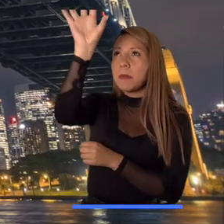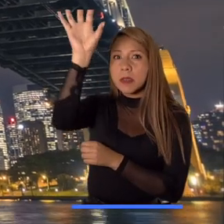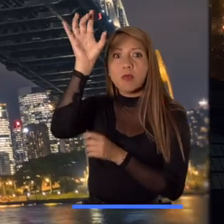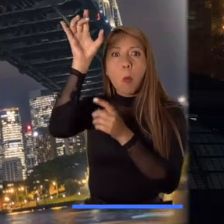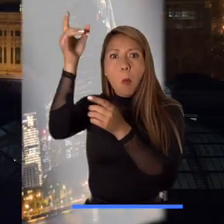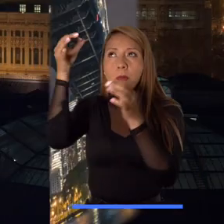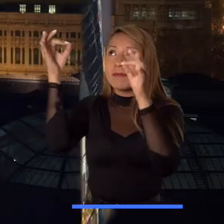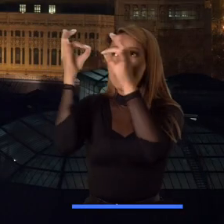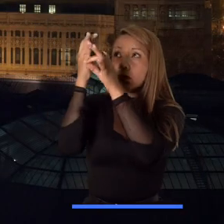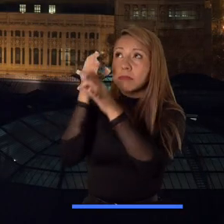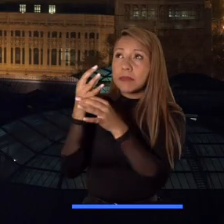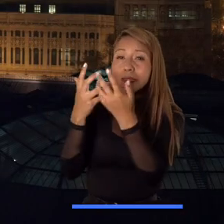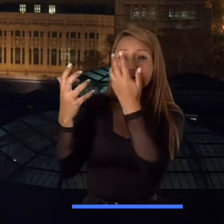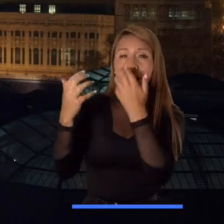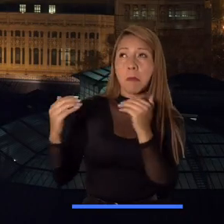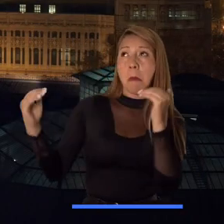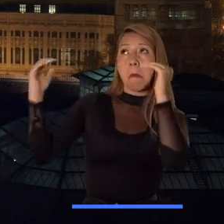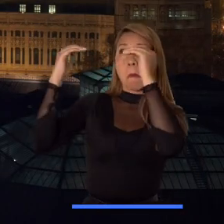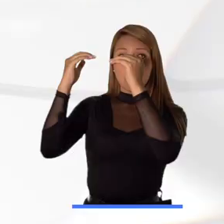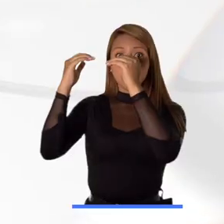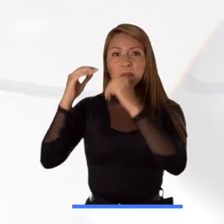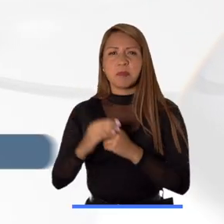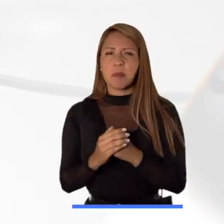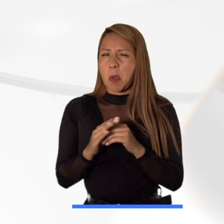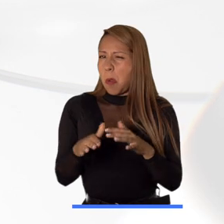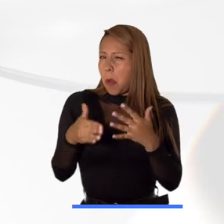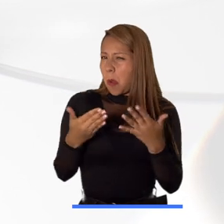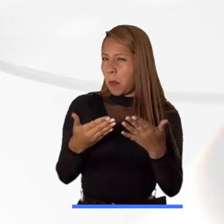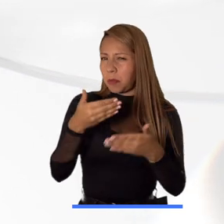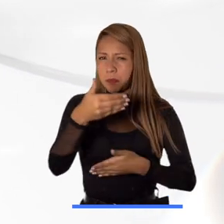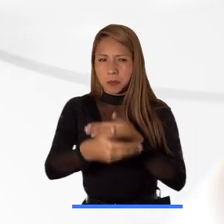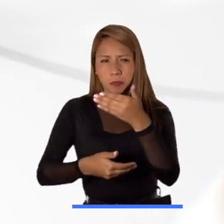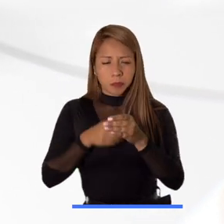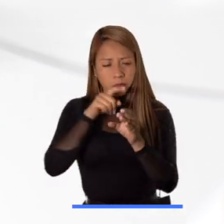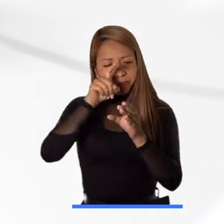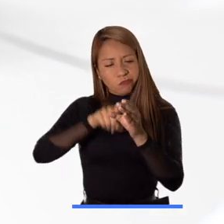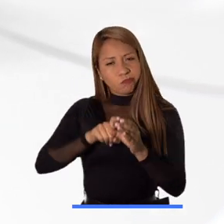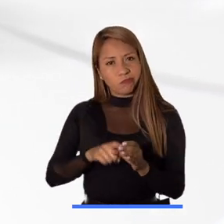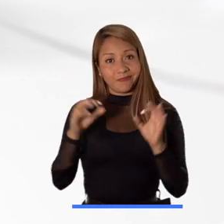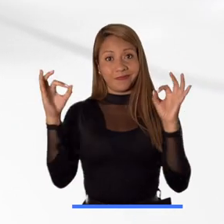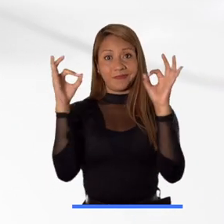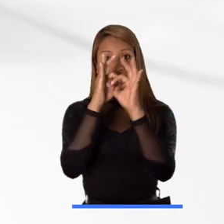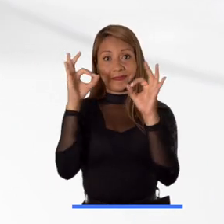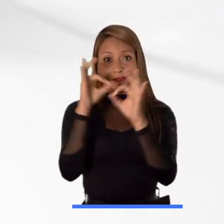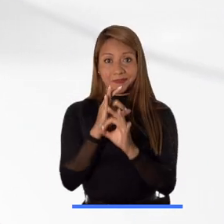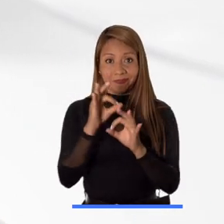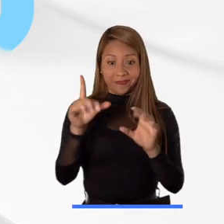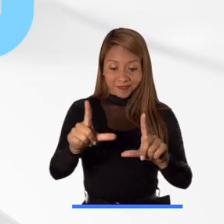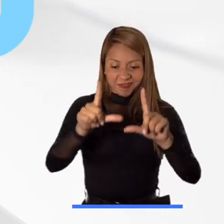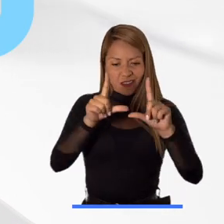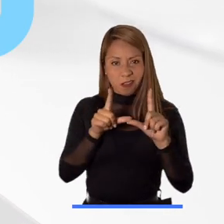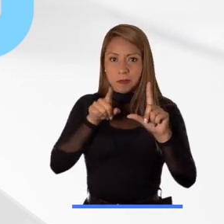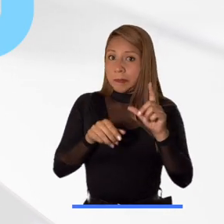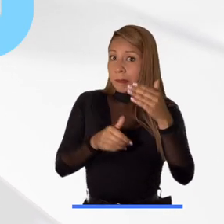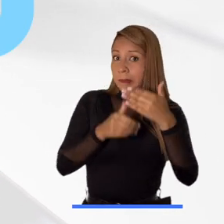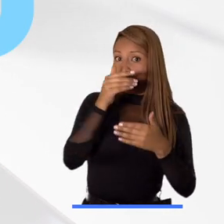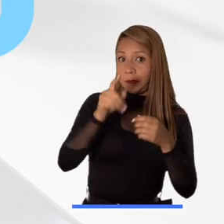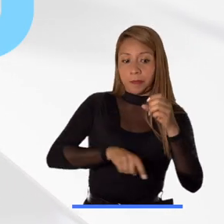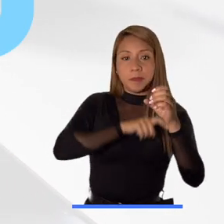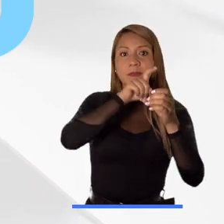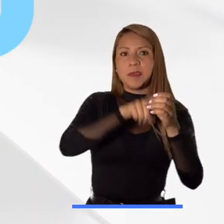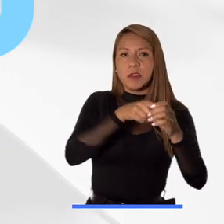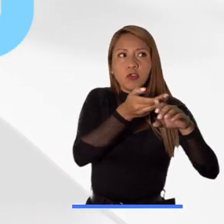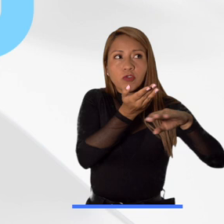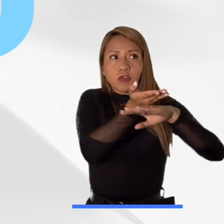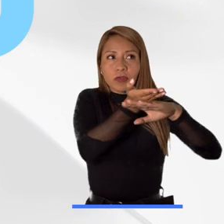con un sistema de acreditación de alta calidad. Para iniciar el trámite de convalidación de títulos de educación superior, diligencia el formulario de